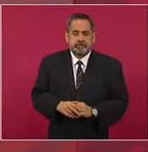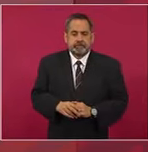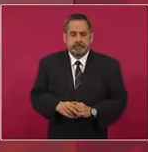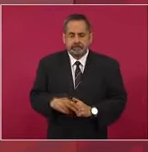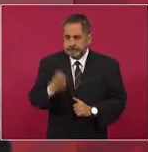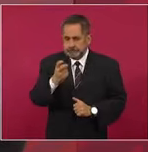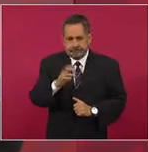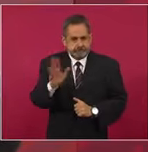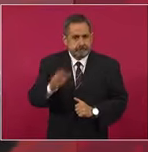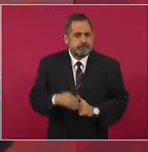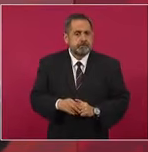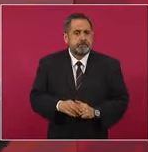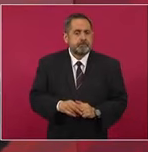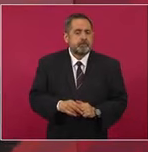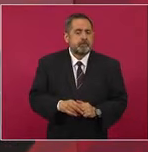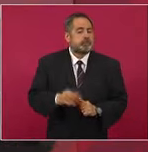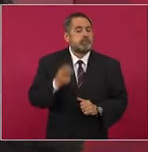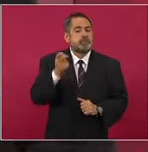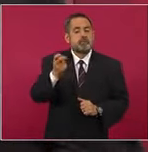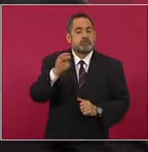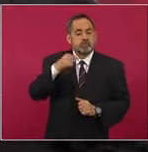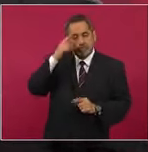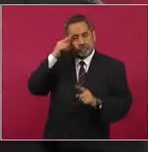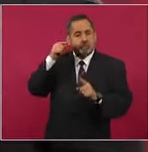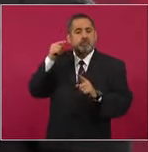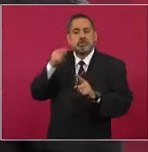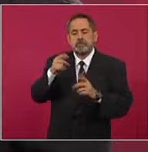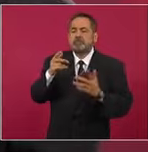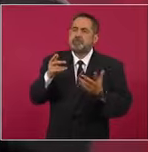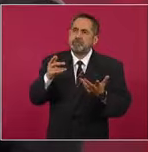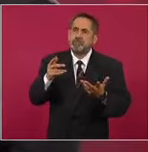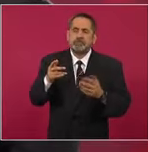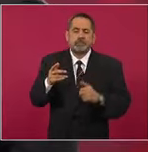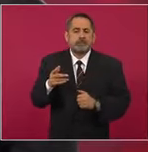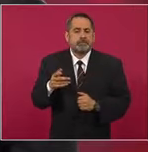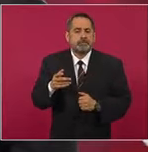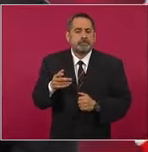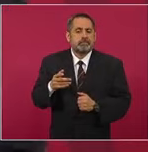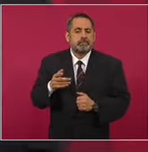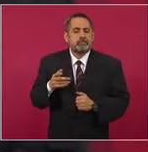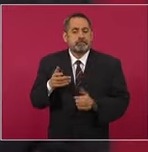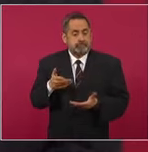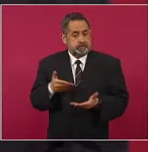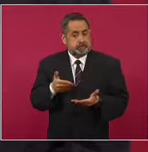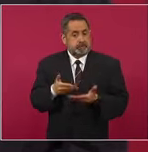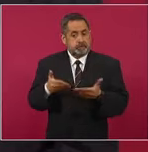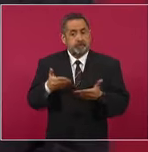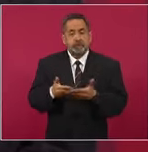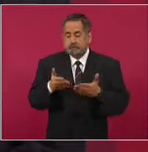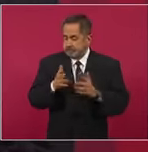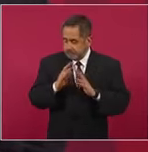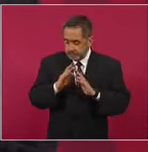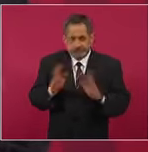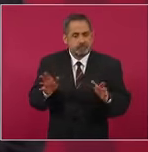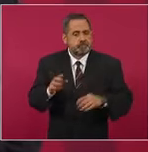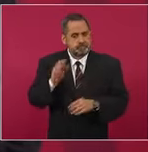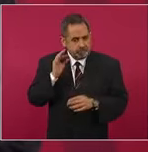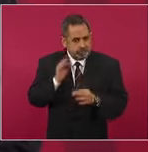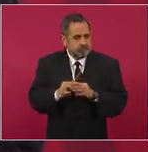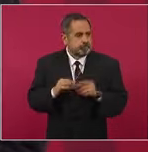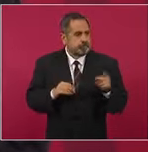Entonces, eso es lo que ahora está